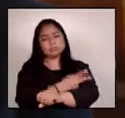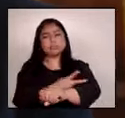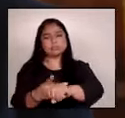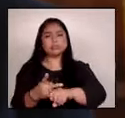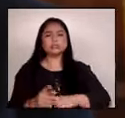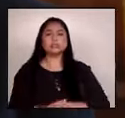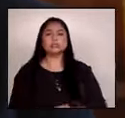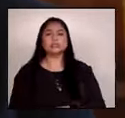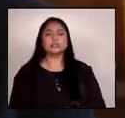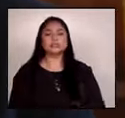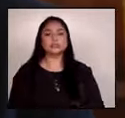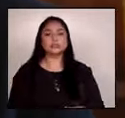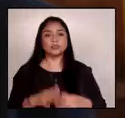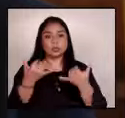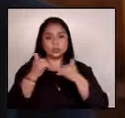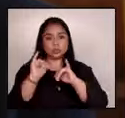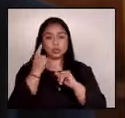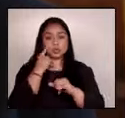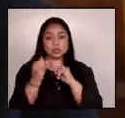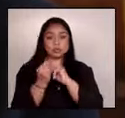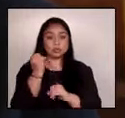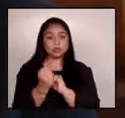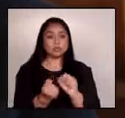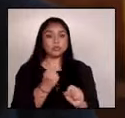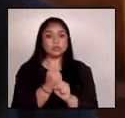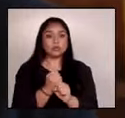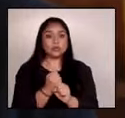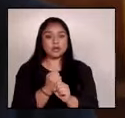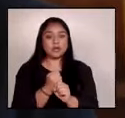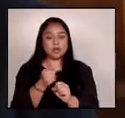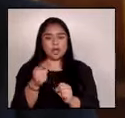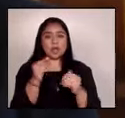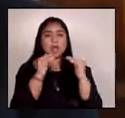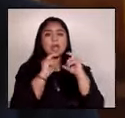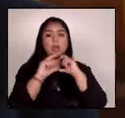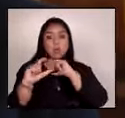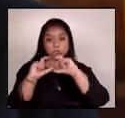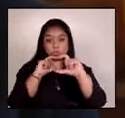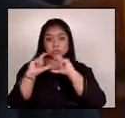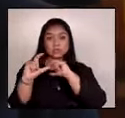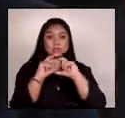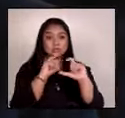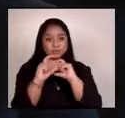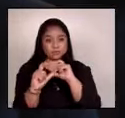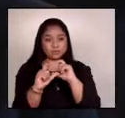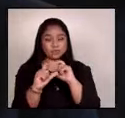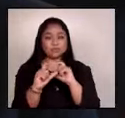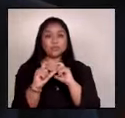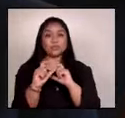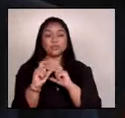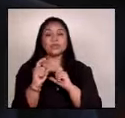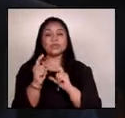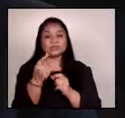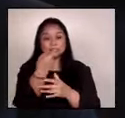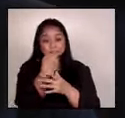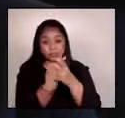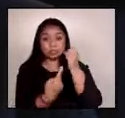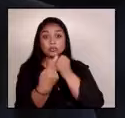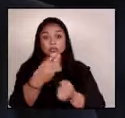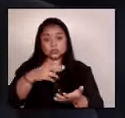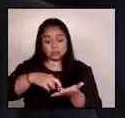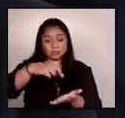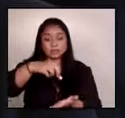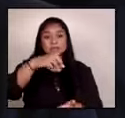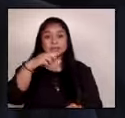Durante los últimos años, la comunicación entre nuestras dos naciones,